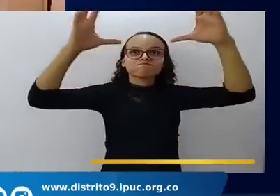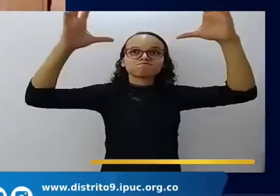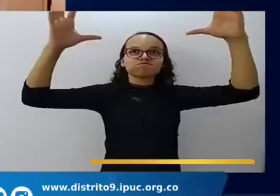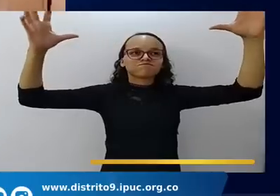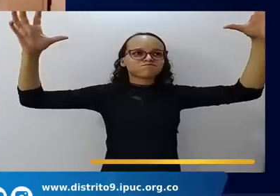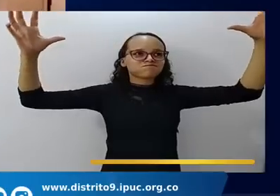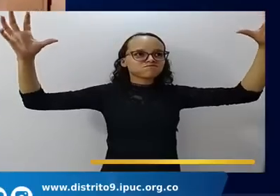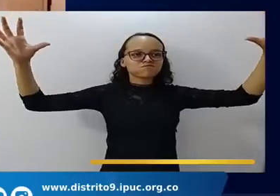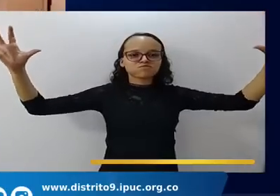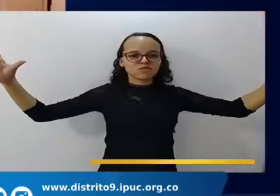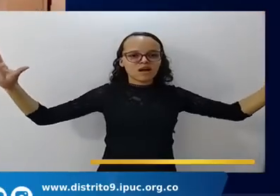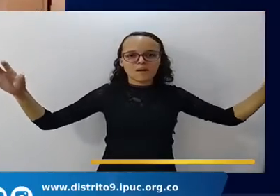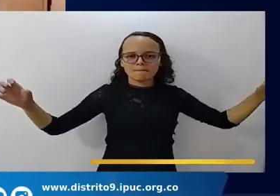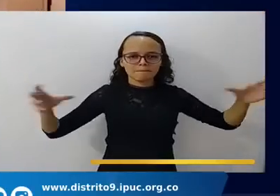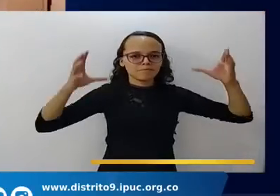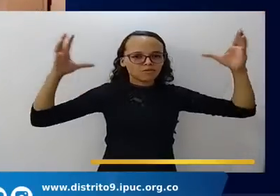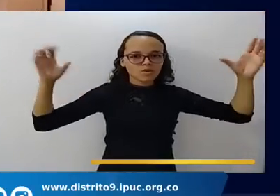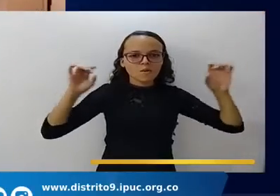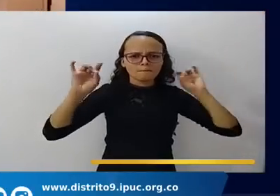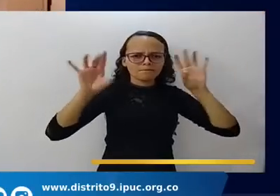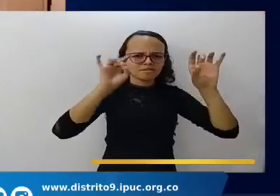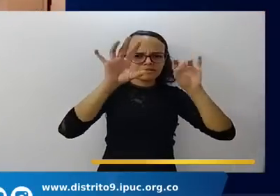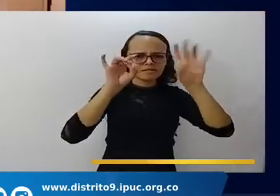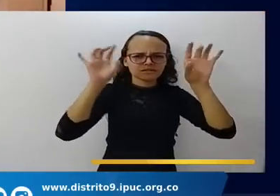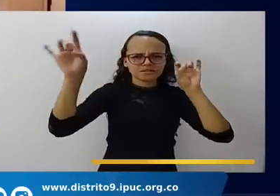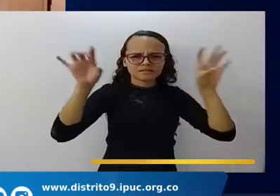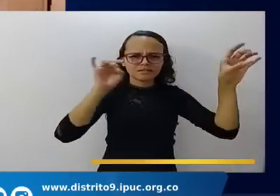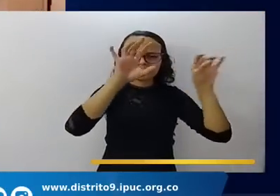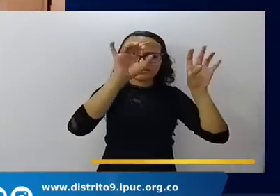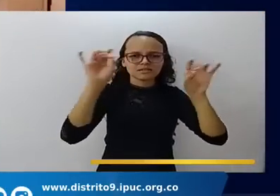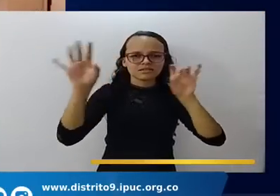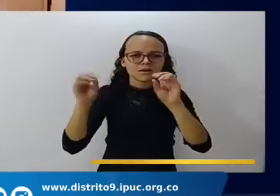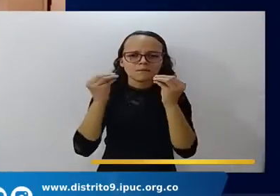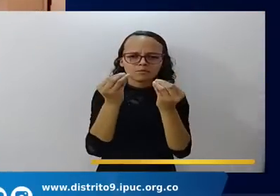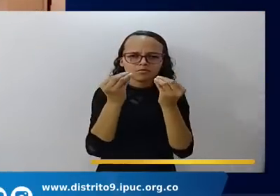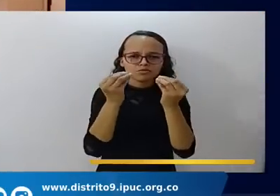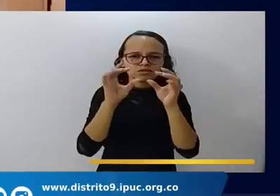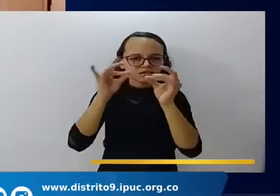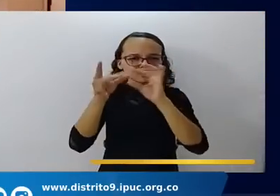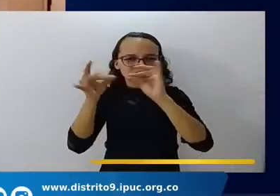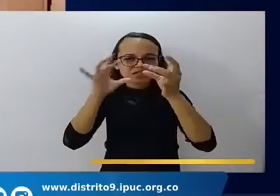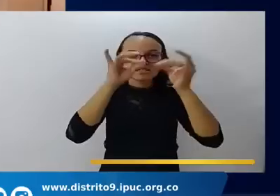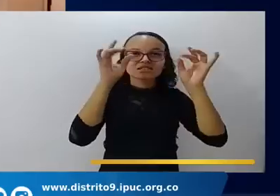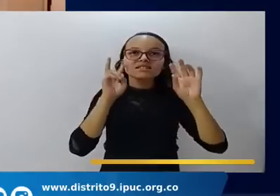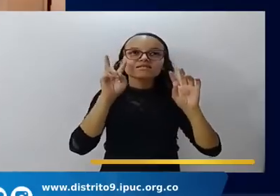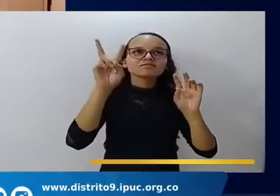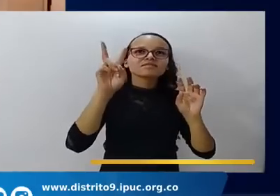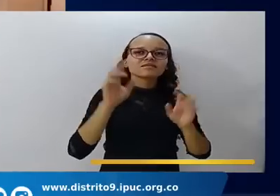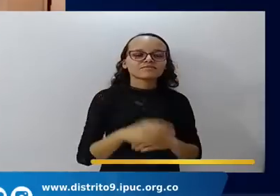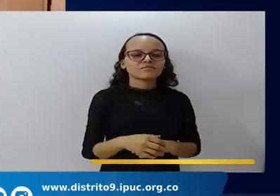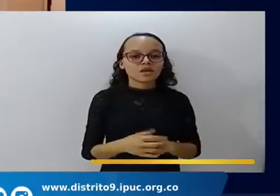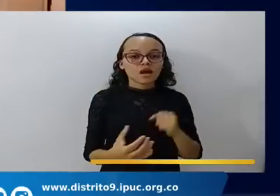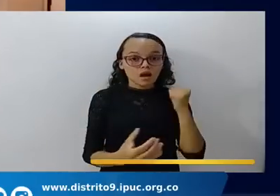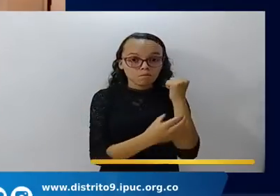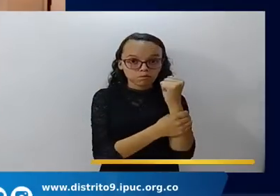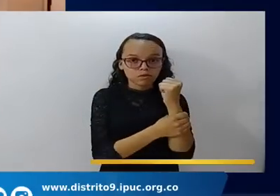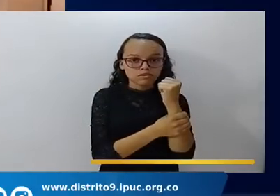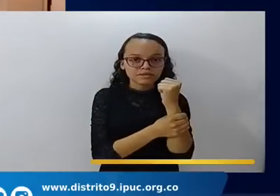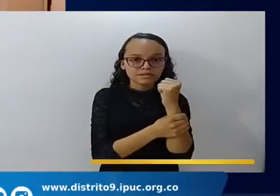360 grados de un cielo estrellado. Me lo imagino a Abraham